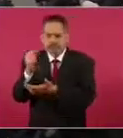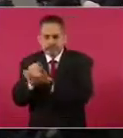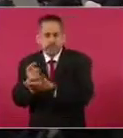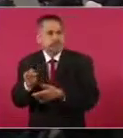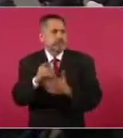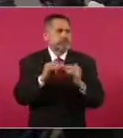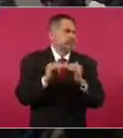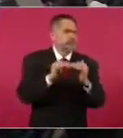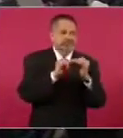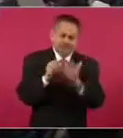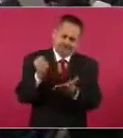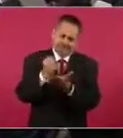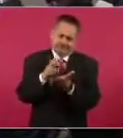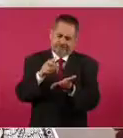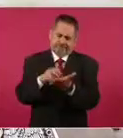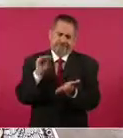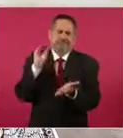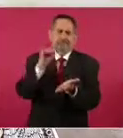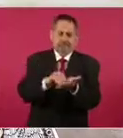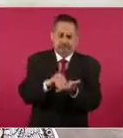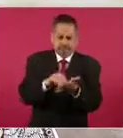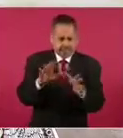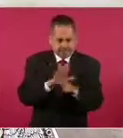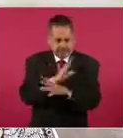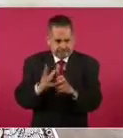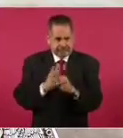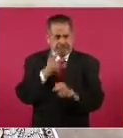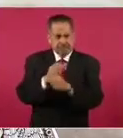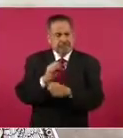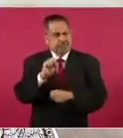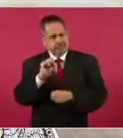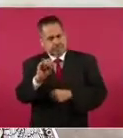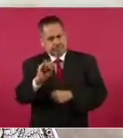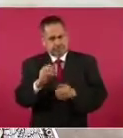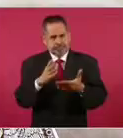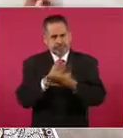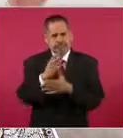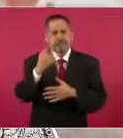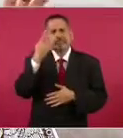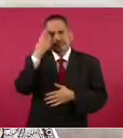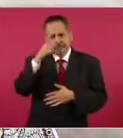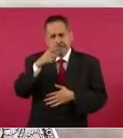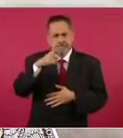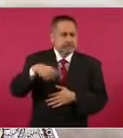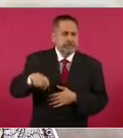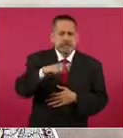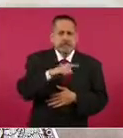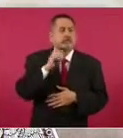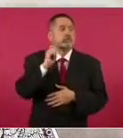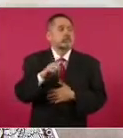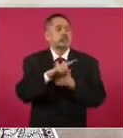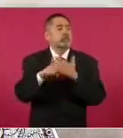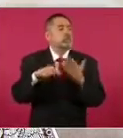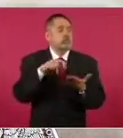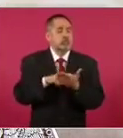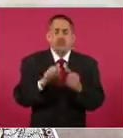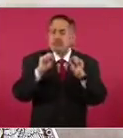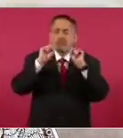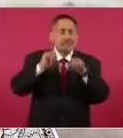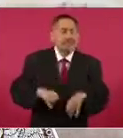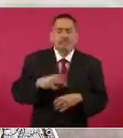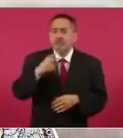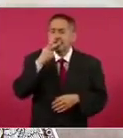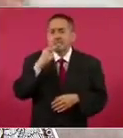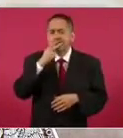la otra, estableció estos cambios que son para lograr que haya espacios 100 por ciento libres de humo